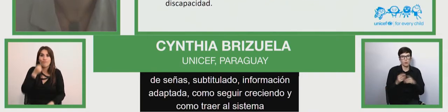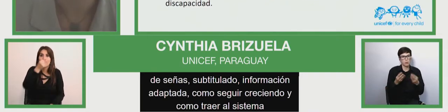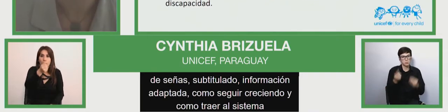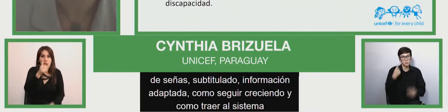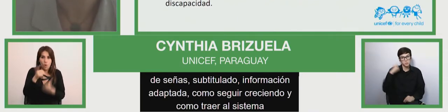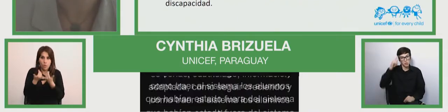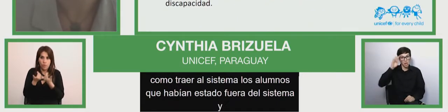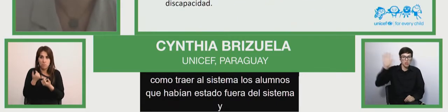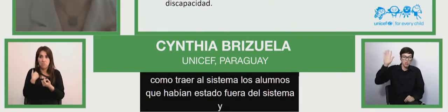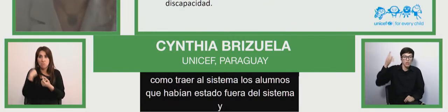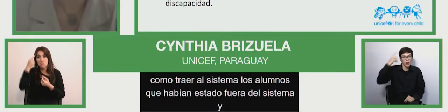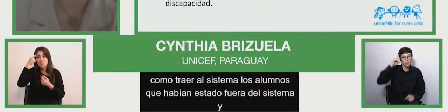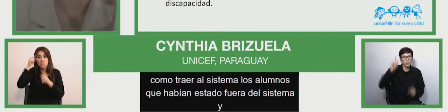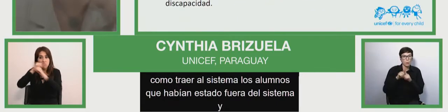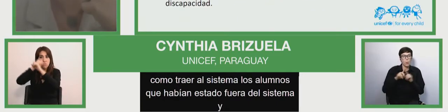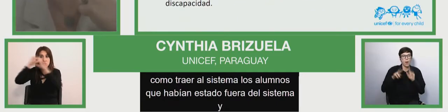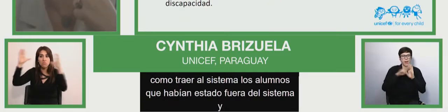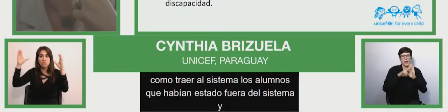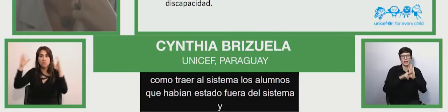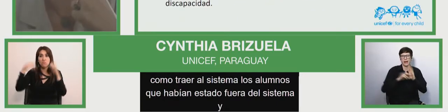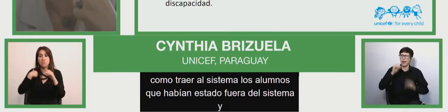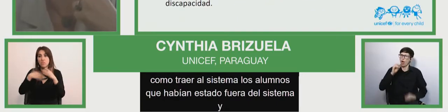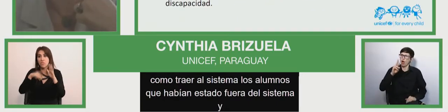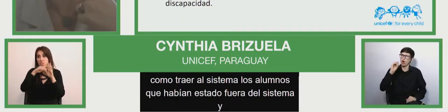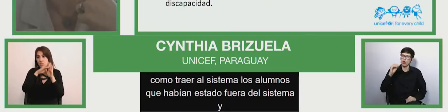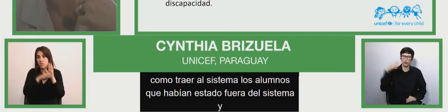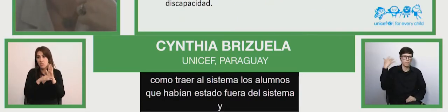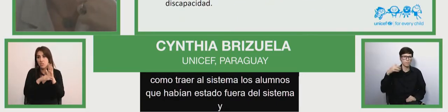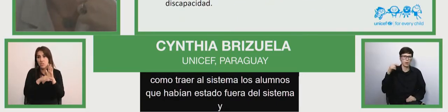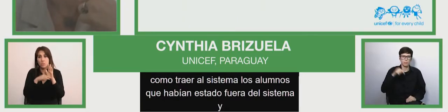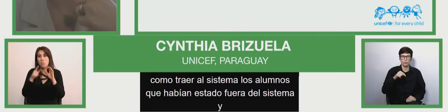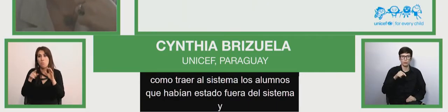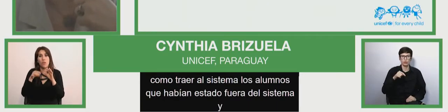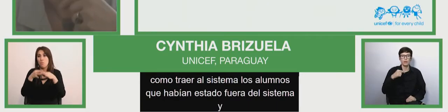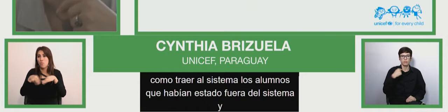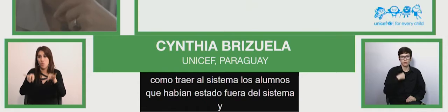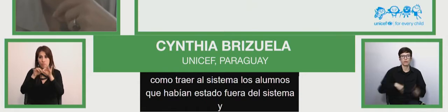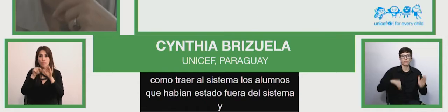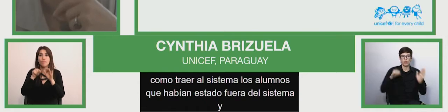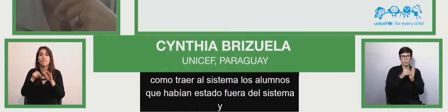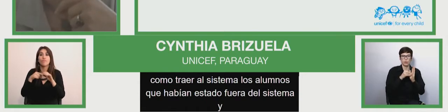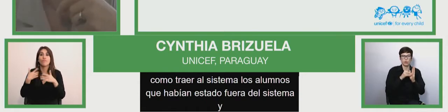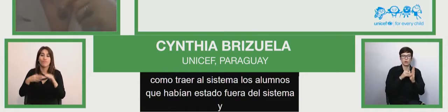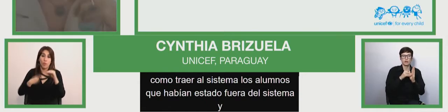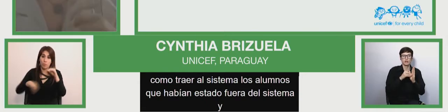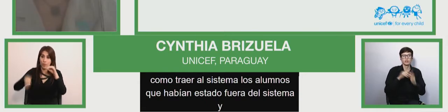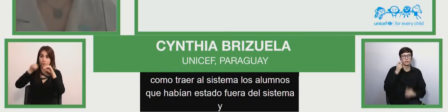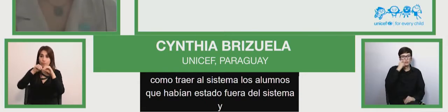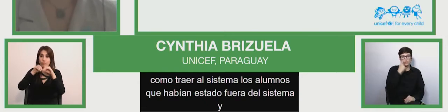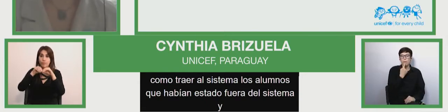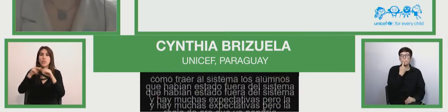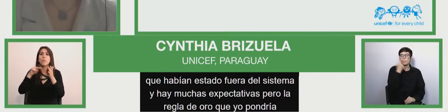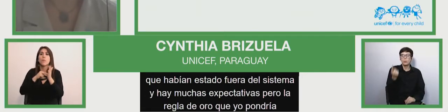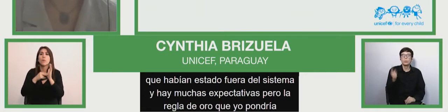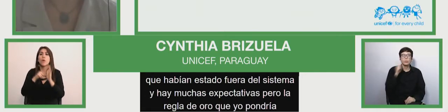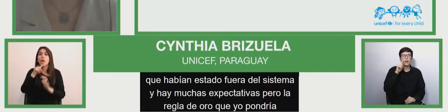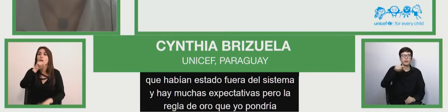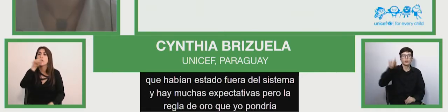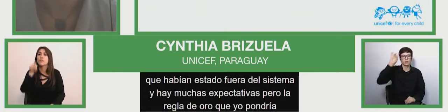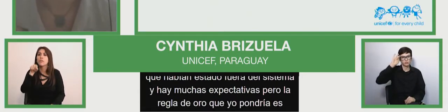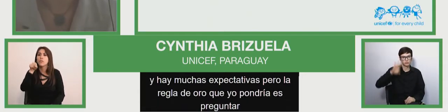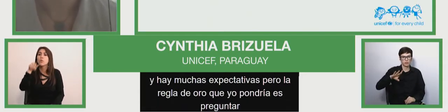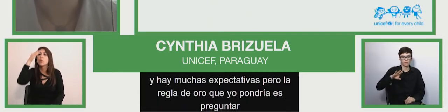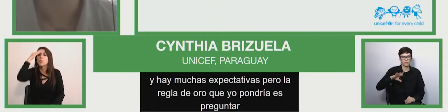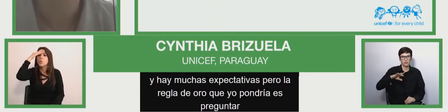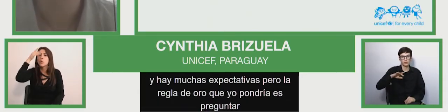la regla de oro que yo pondría es preguntar a los que saben, es decir,